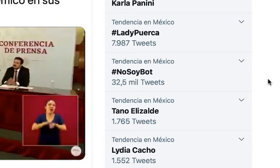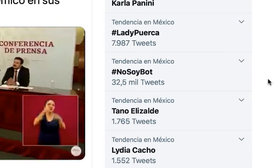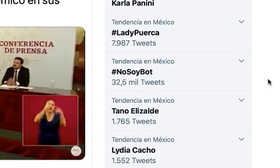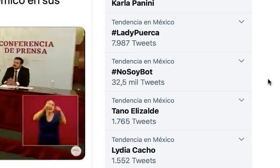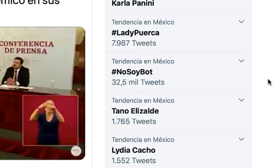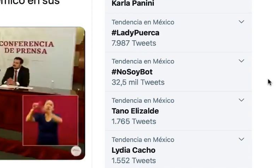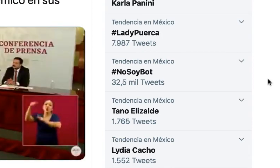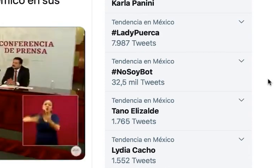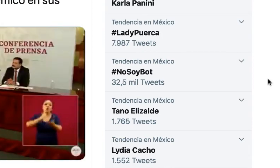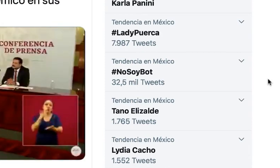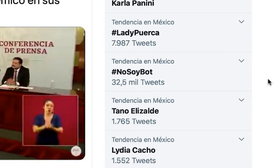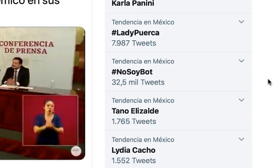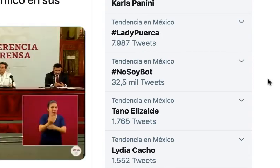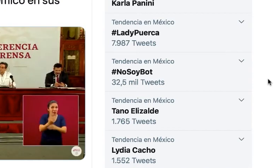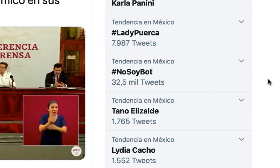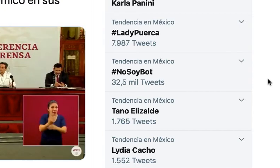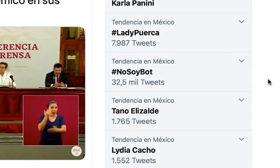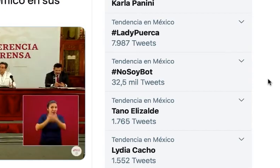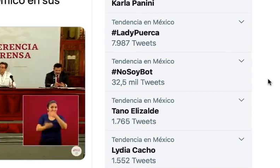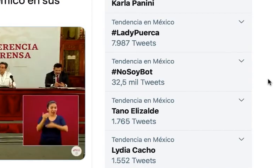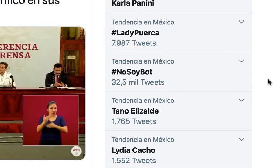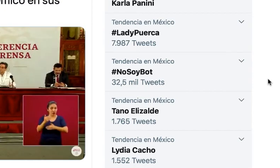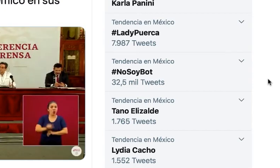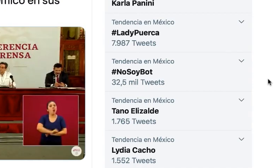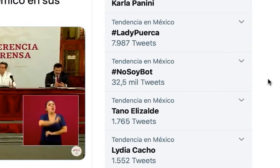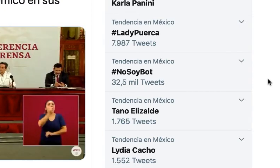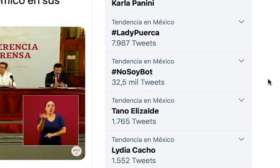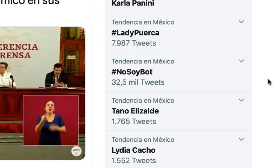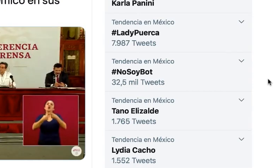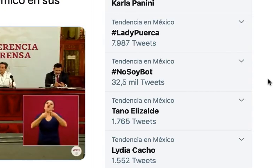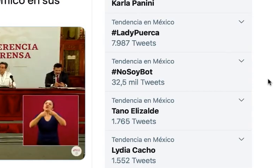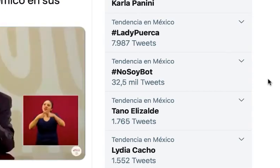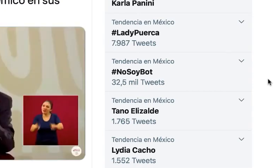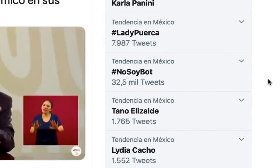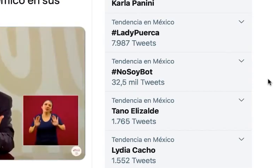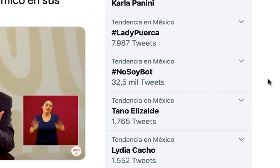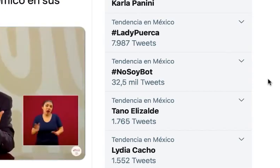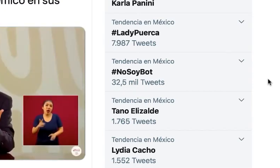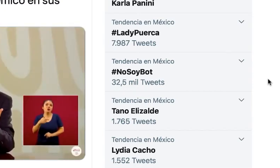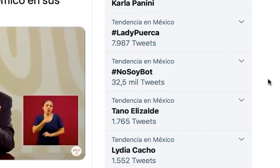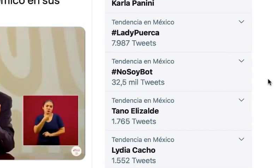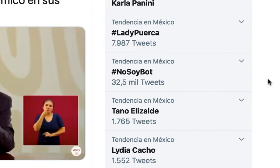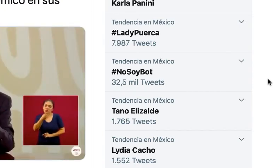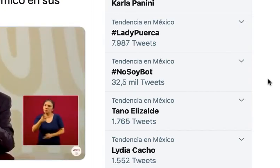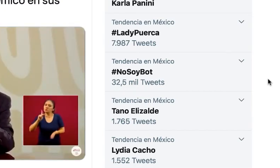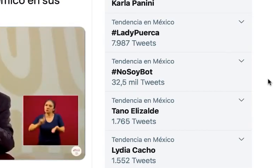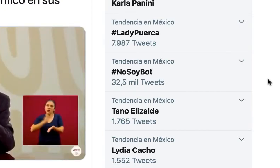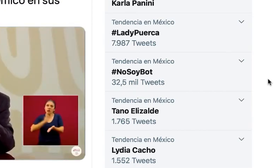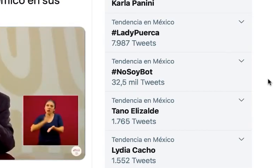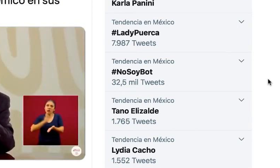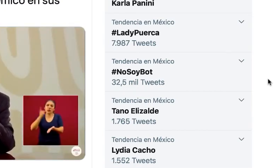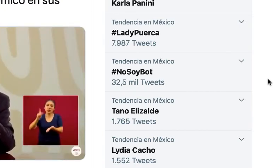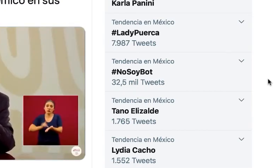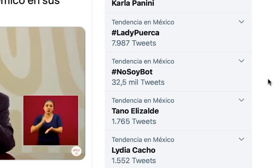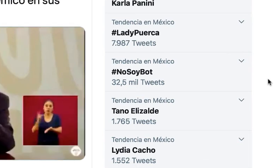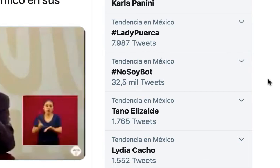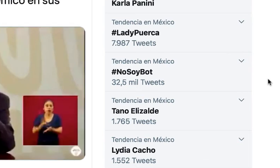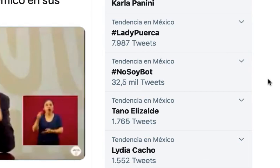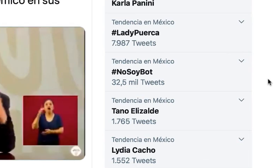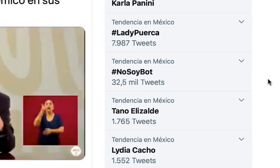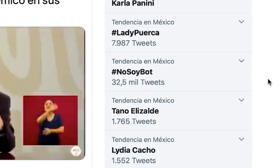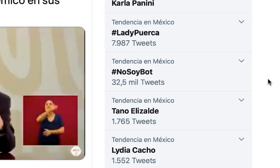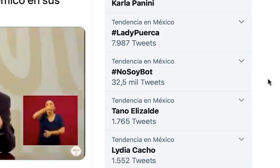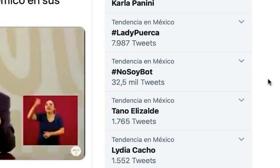30 de mayo. Podrían ampliarse en dos, cuatro o hasta seis semanas, dependiendo cómo se comporte la